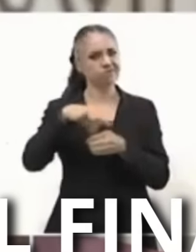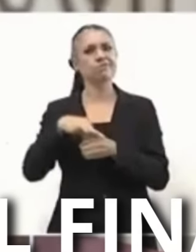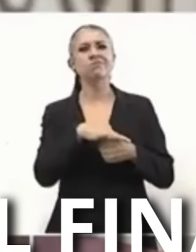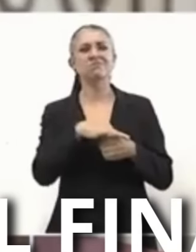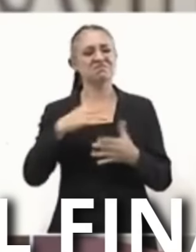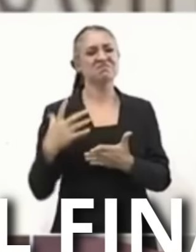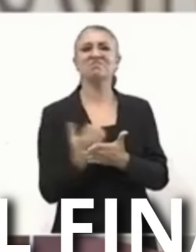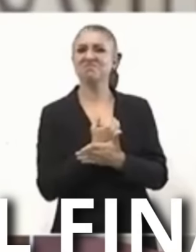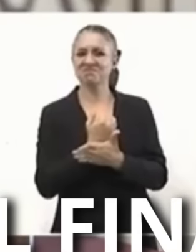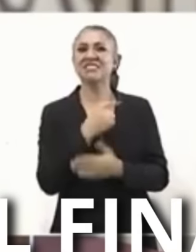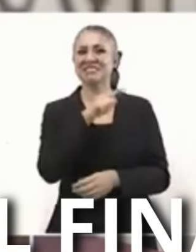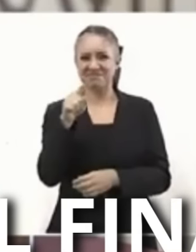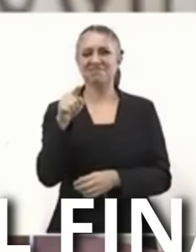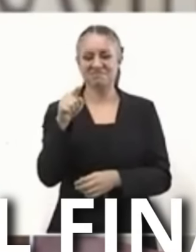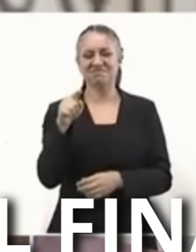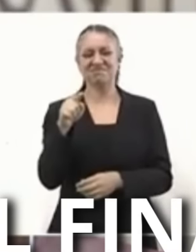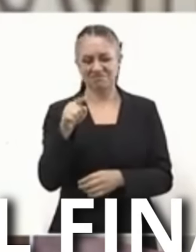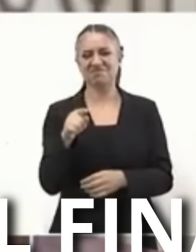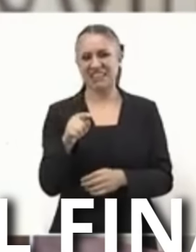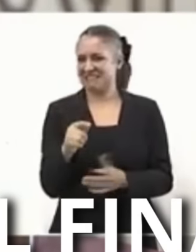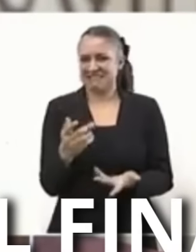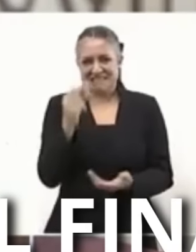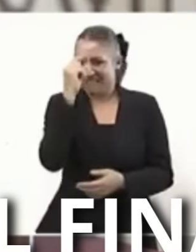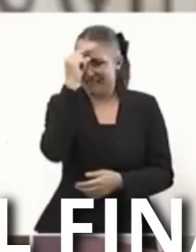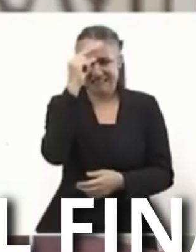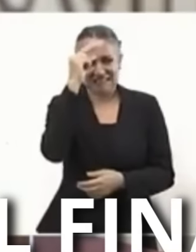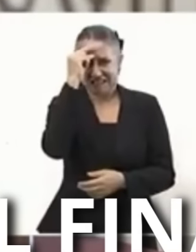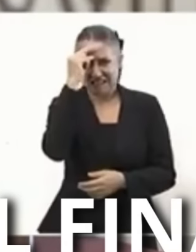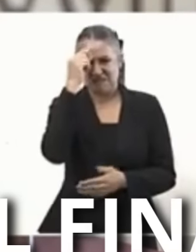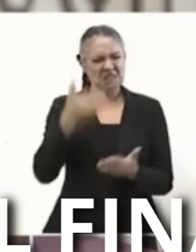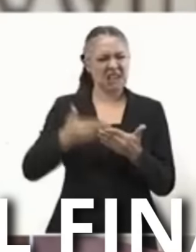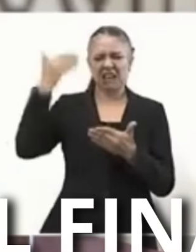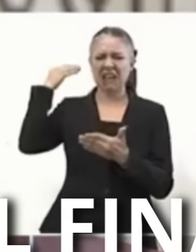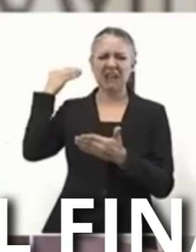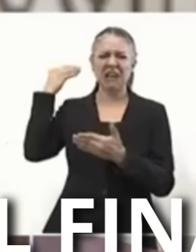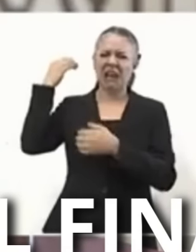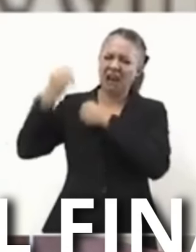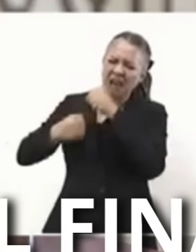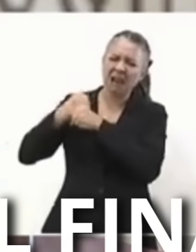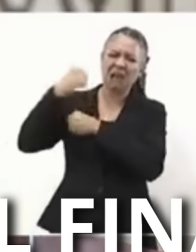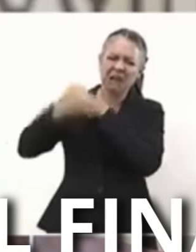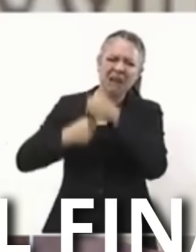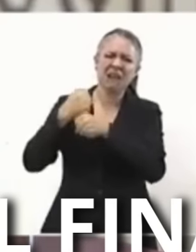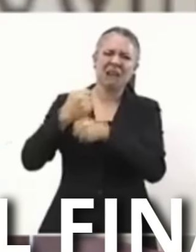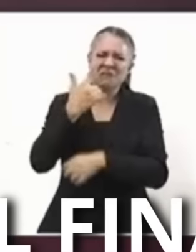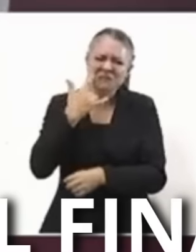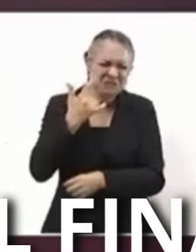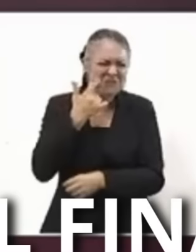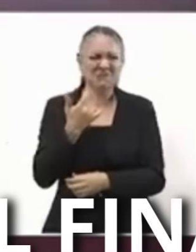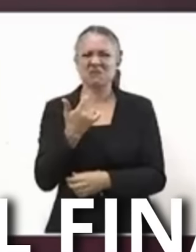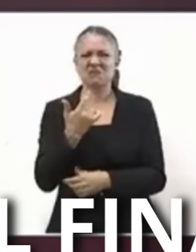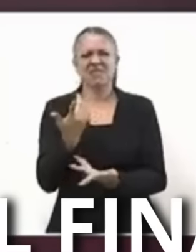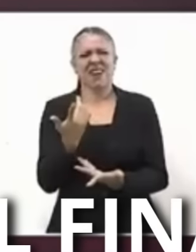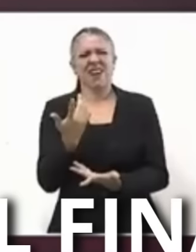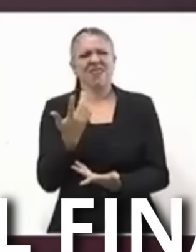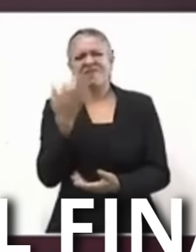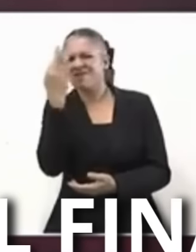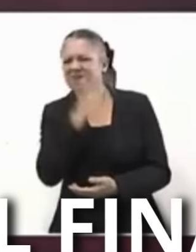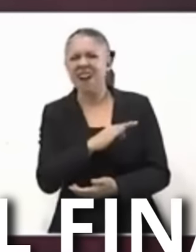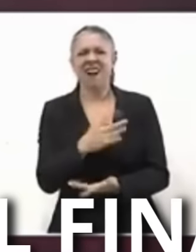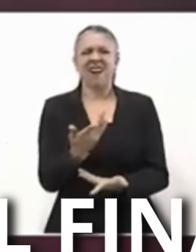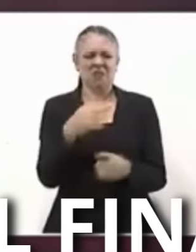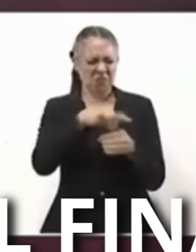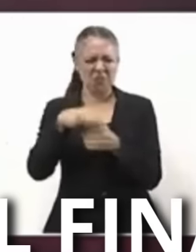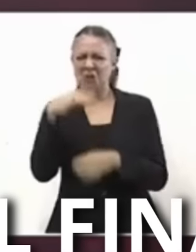de años de lucha Después de fraudes electorales Después de gobiernos que se dedicaron a gobernar para unos cuantos